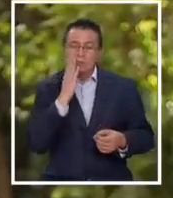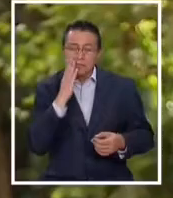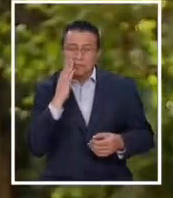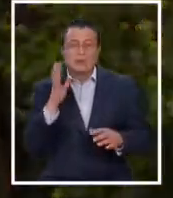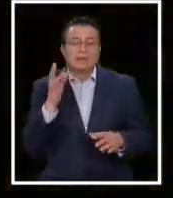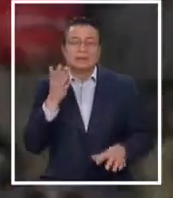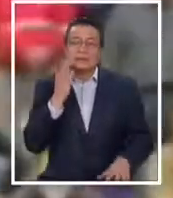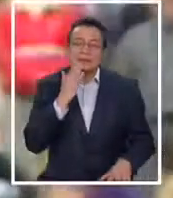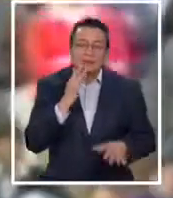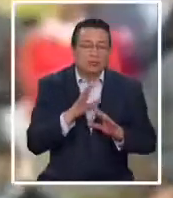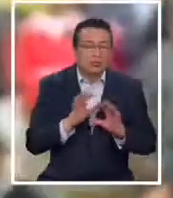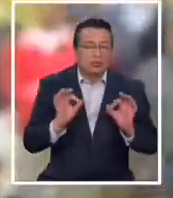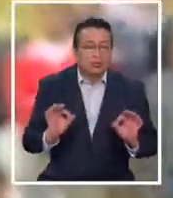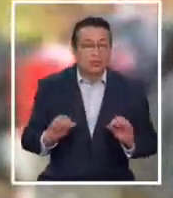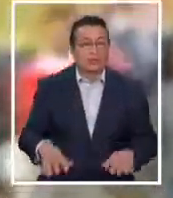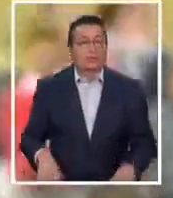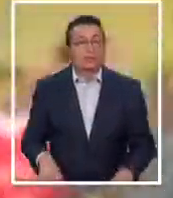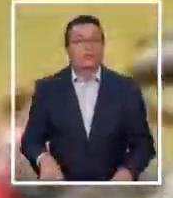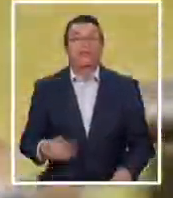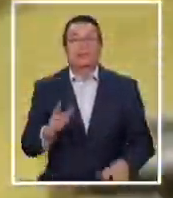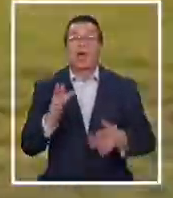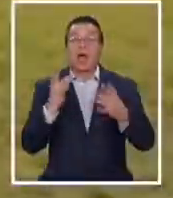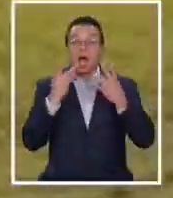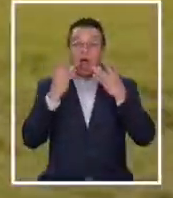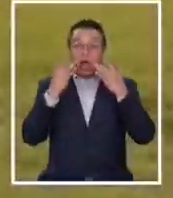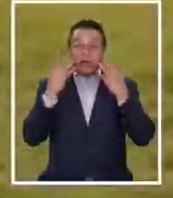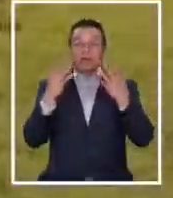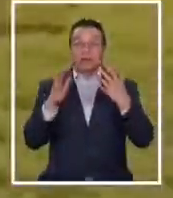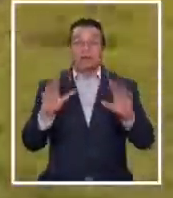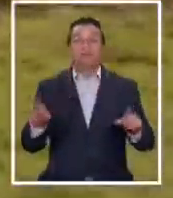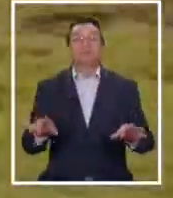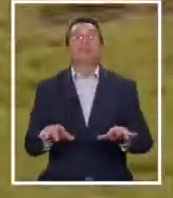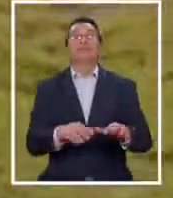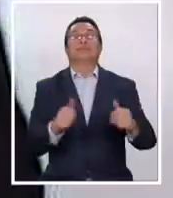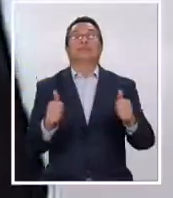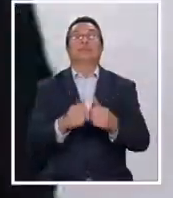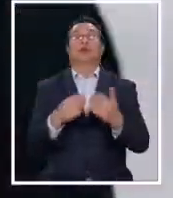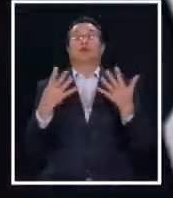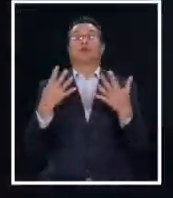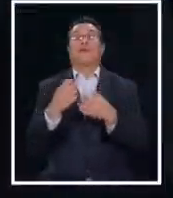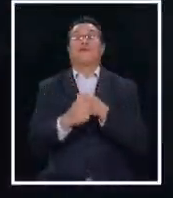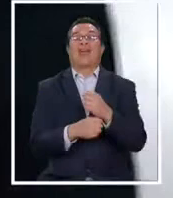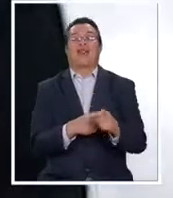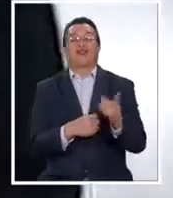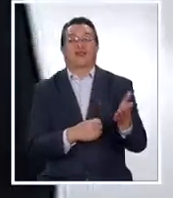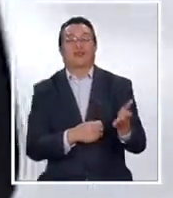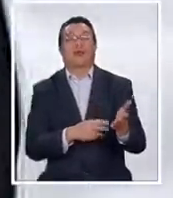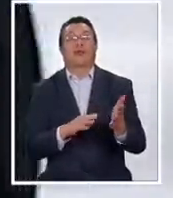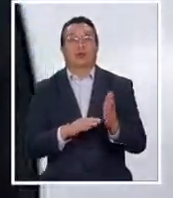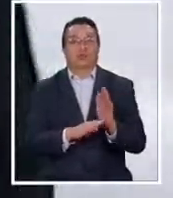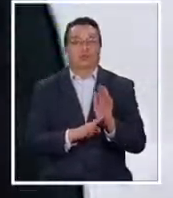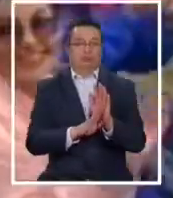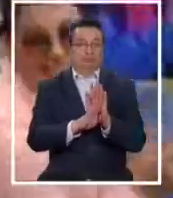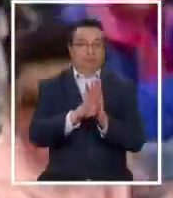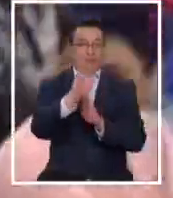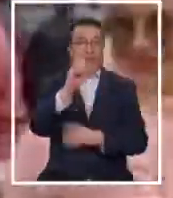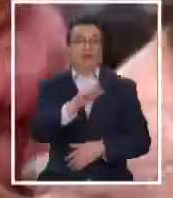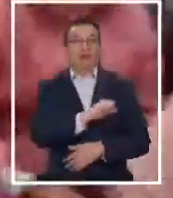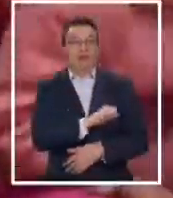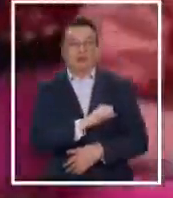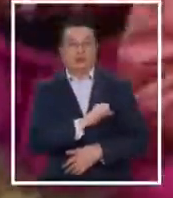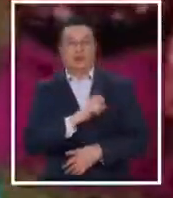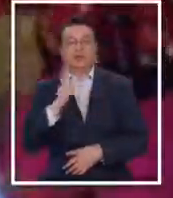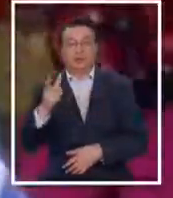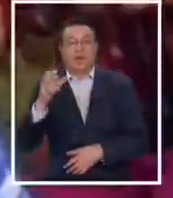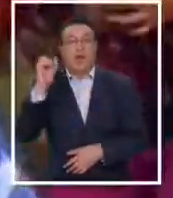encantadora. Así de contenta terminaría ese concierto con nueve años Mahani. Y despegaría Santiago, Cleveland,